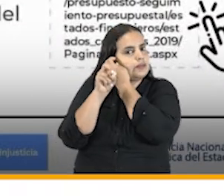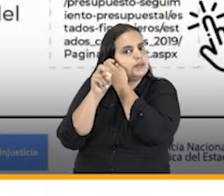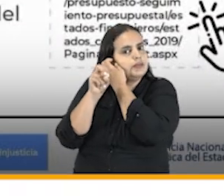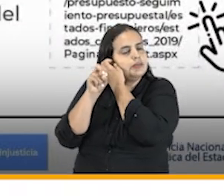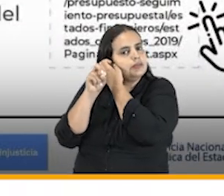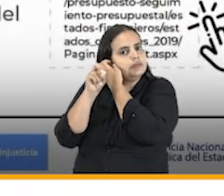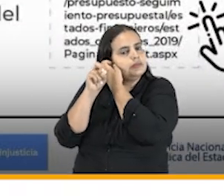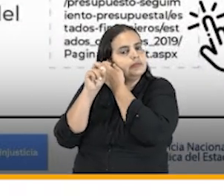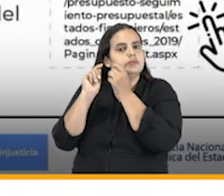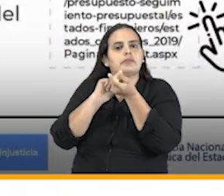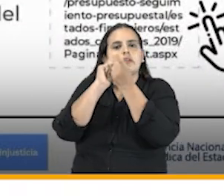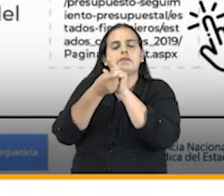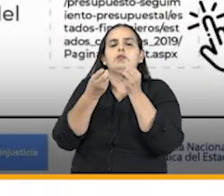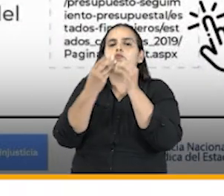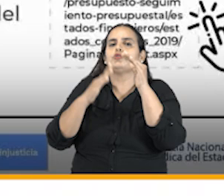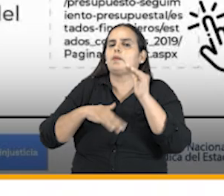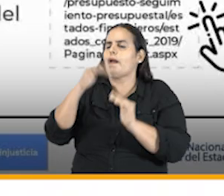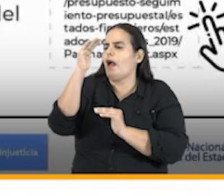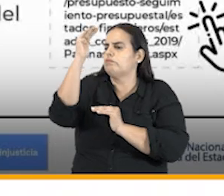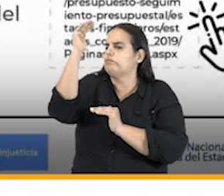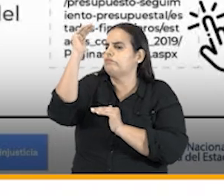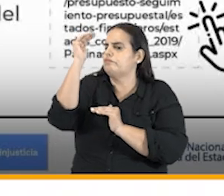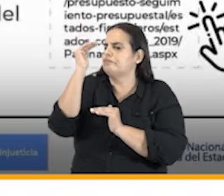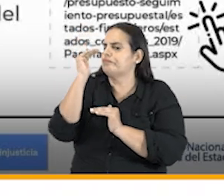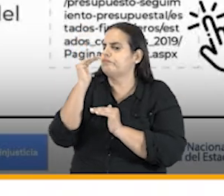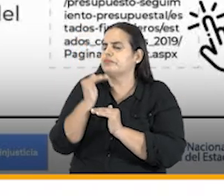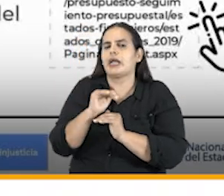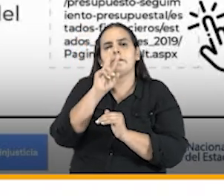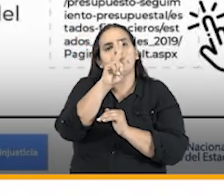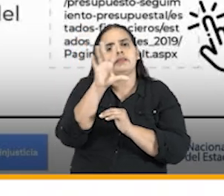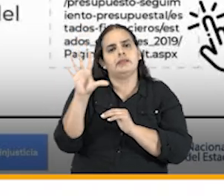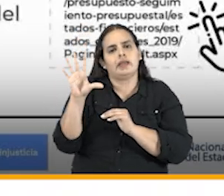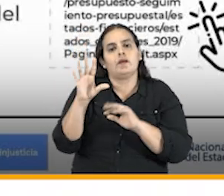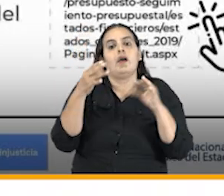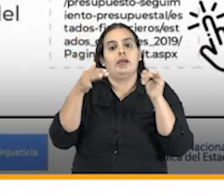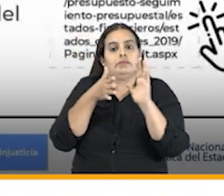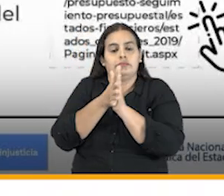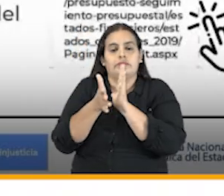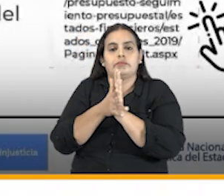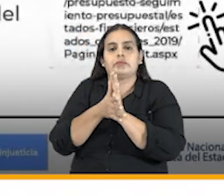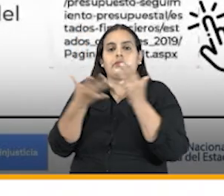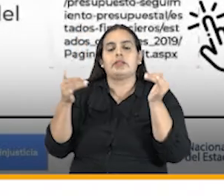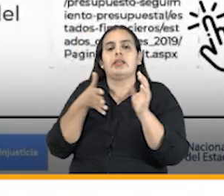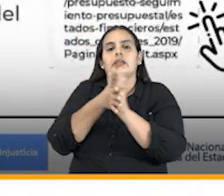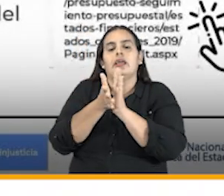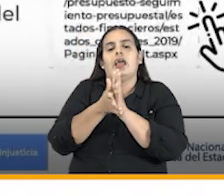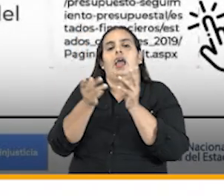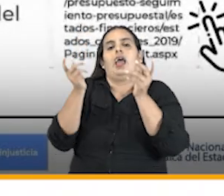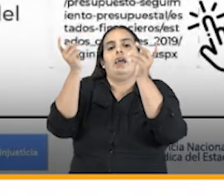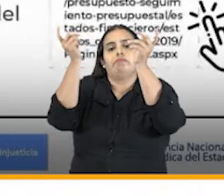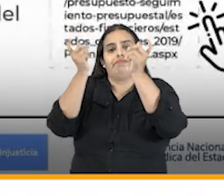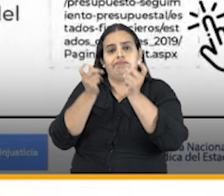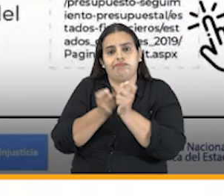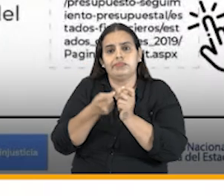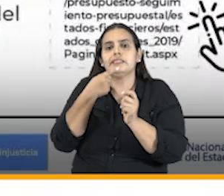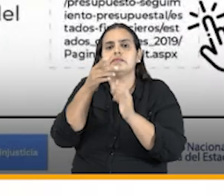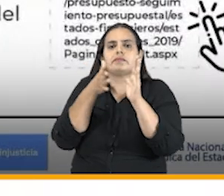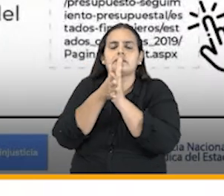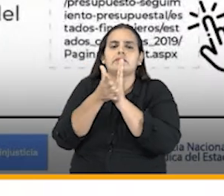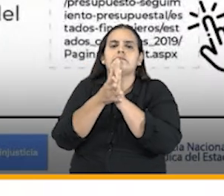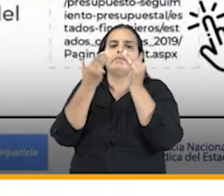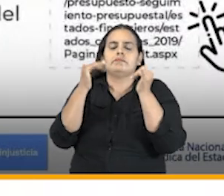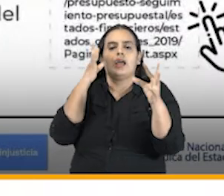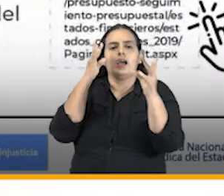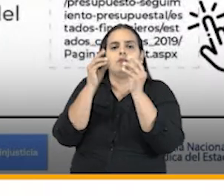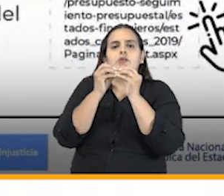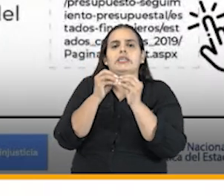unas modificaciones mucho más reducidas de 25 en cuanto a los estados financieros cabe resaltar que acorde con la